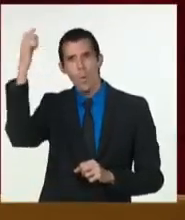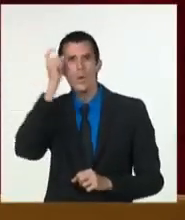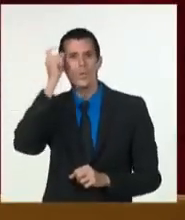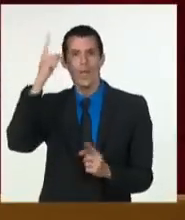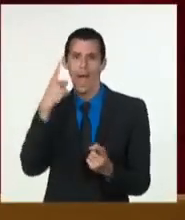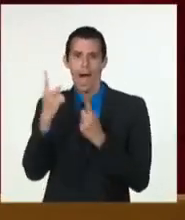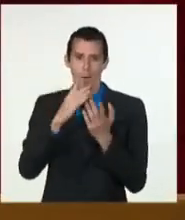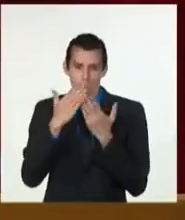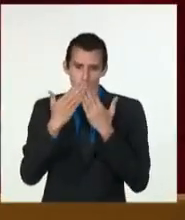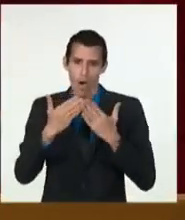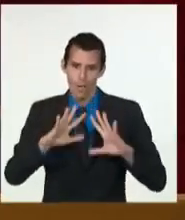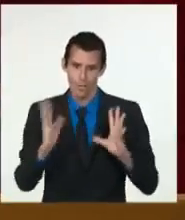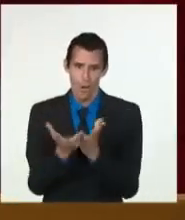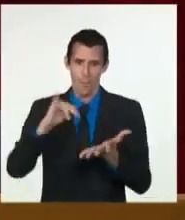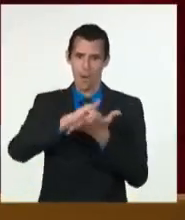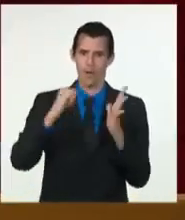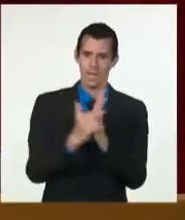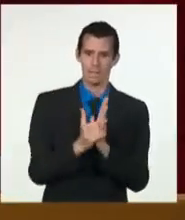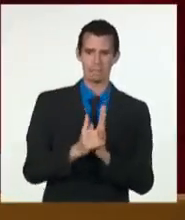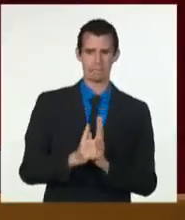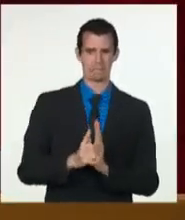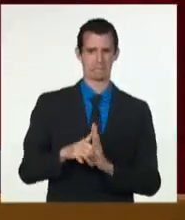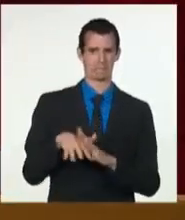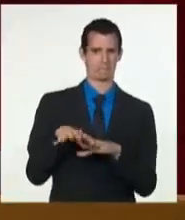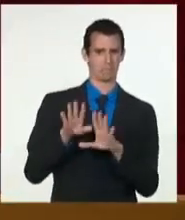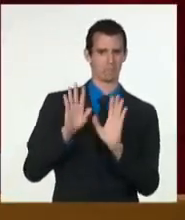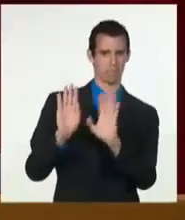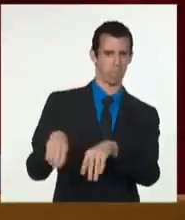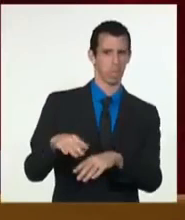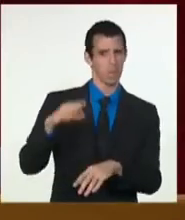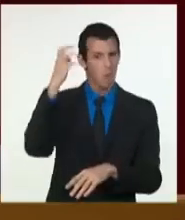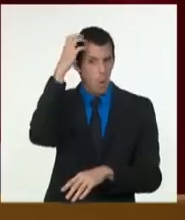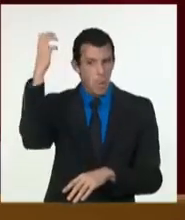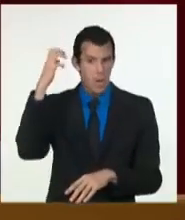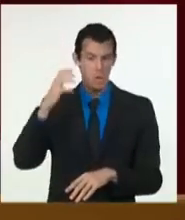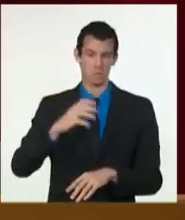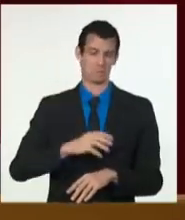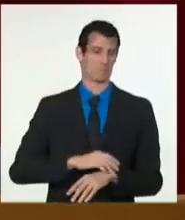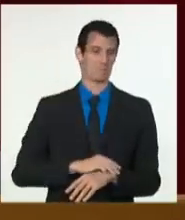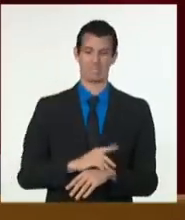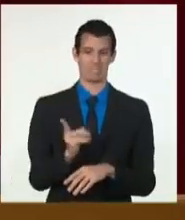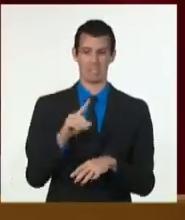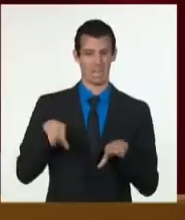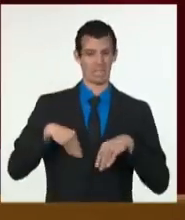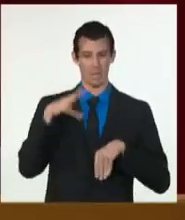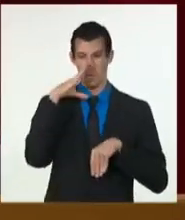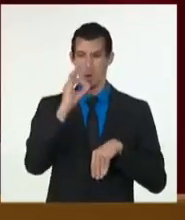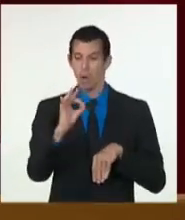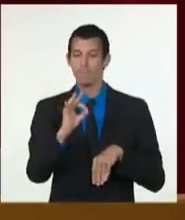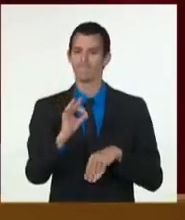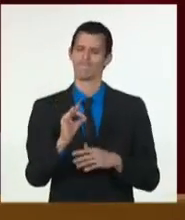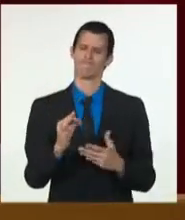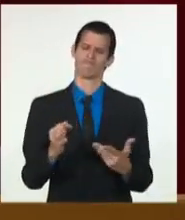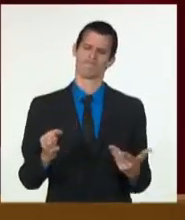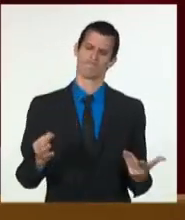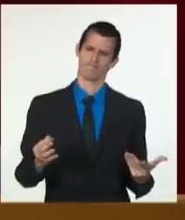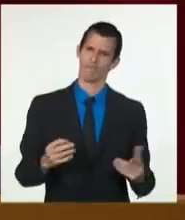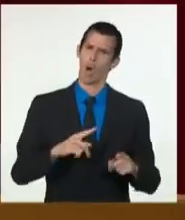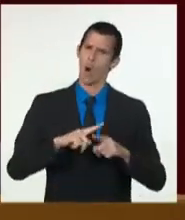A unos les cansa hablar del bloqueo. Otros inventan teorías a la teoría,